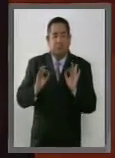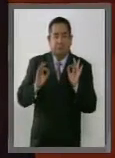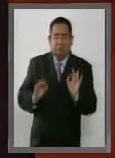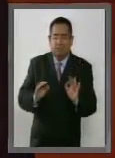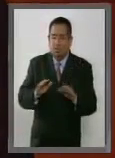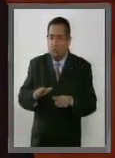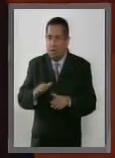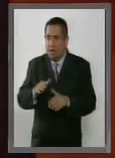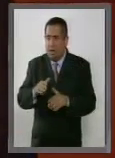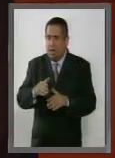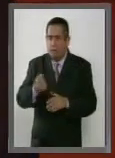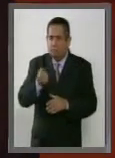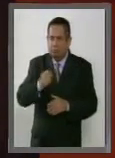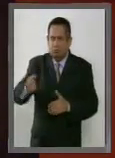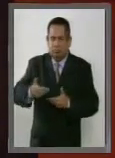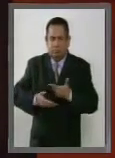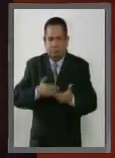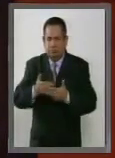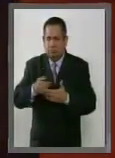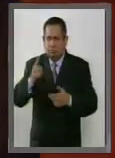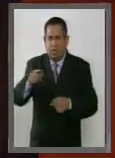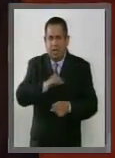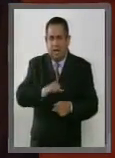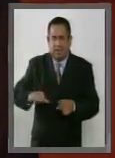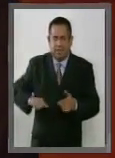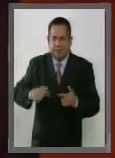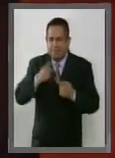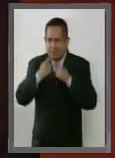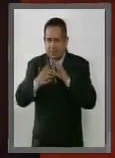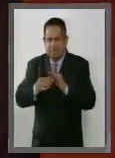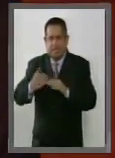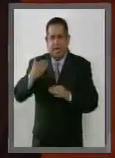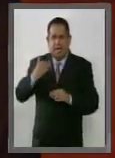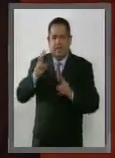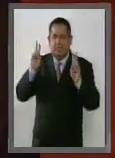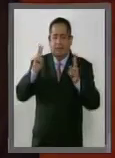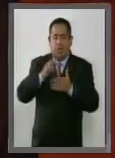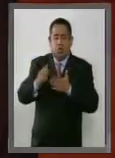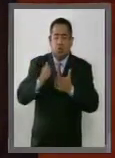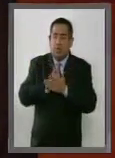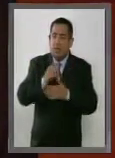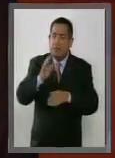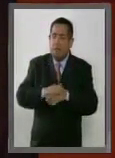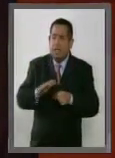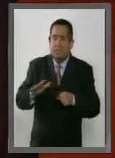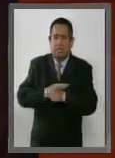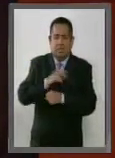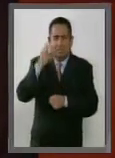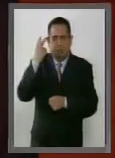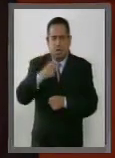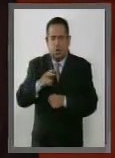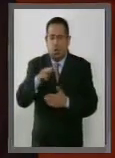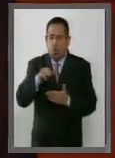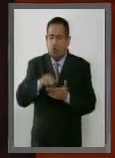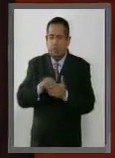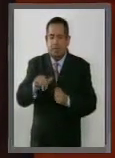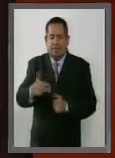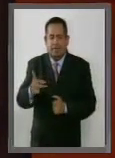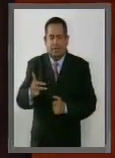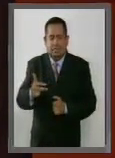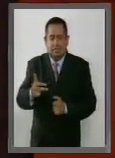en el desempeño de los alcaldes, según el estudio Las Ciudades Más Habitables de México, 2013,